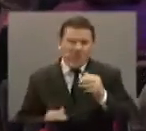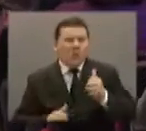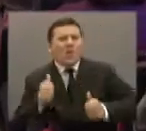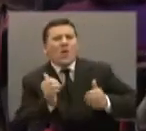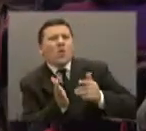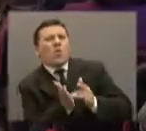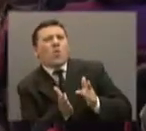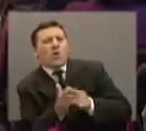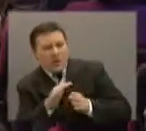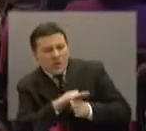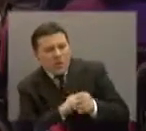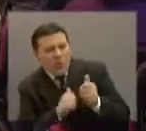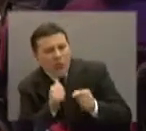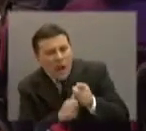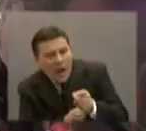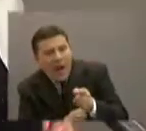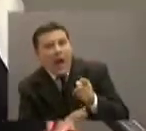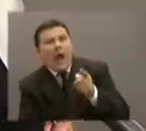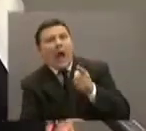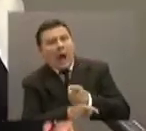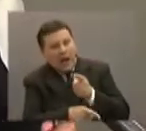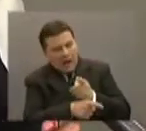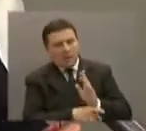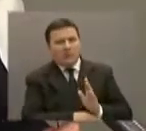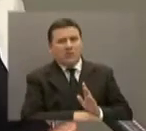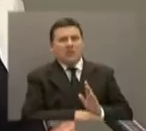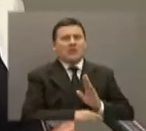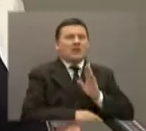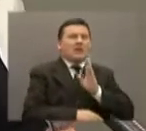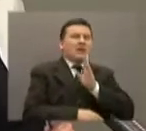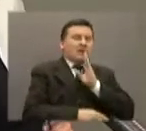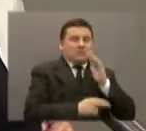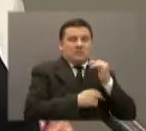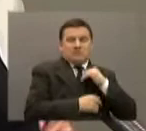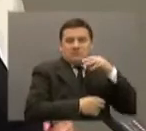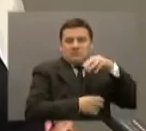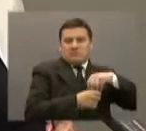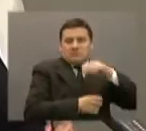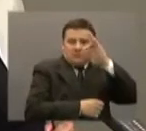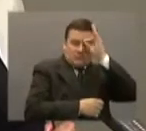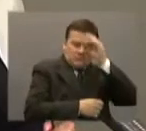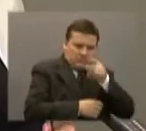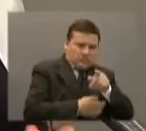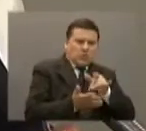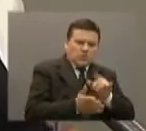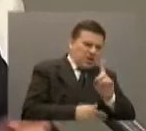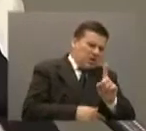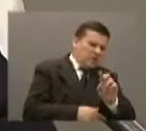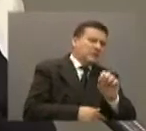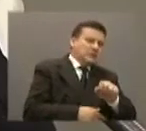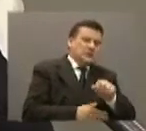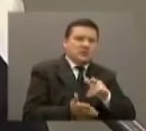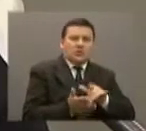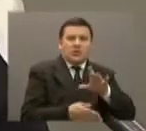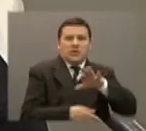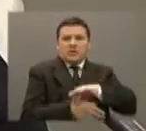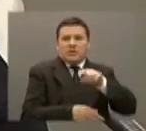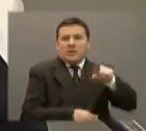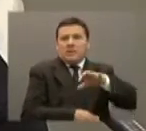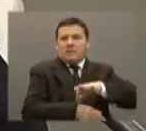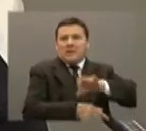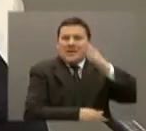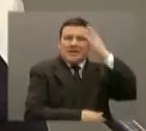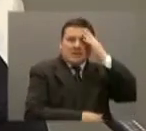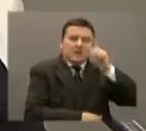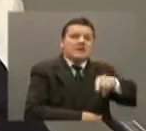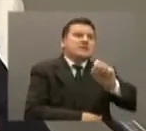más de tipo médico. Es el criterio del médico el que define cuándo hay o cuándo no hay una urgencia y es el médico el que